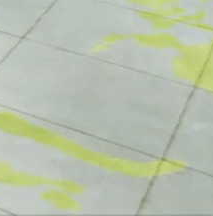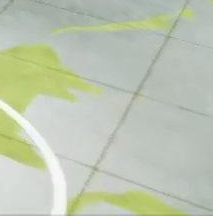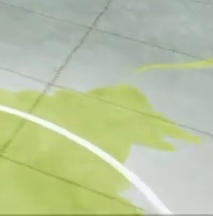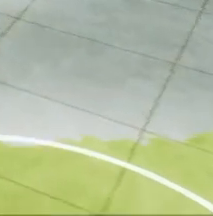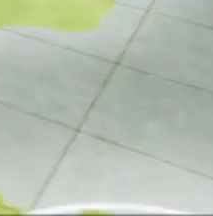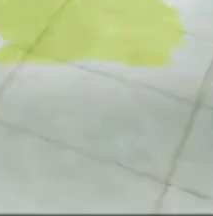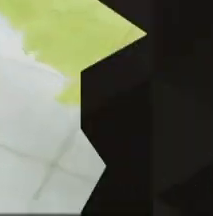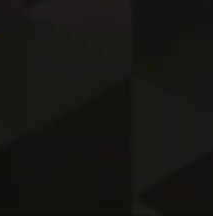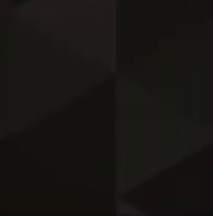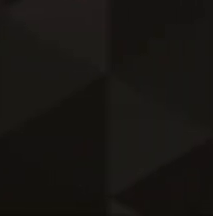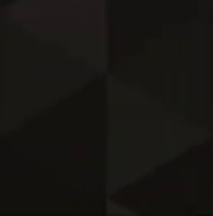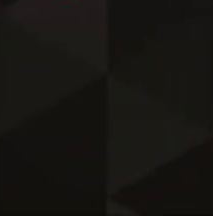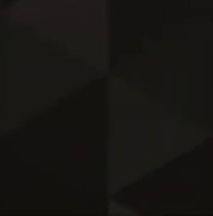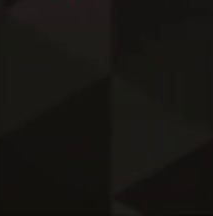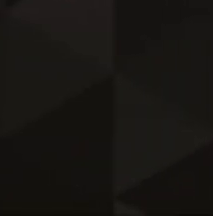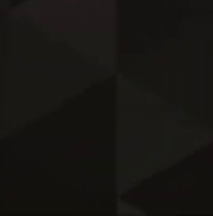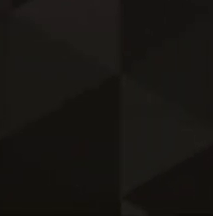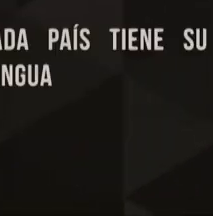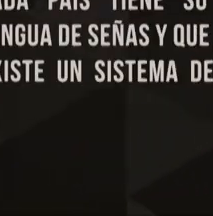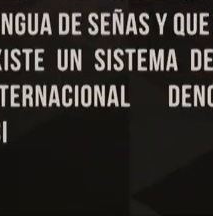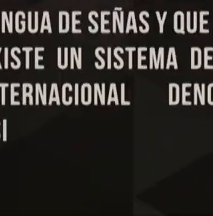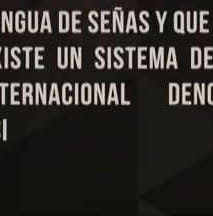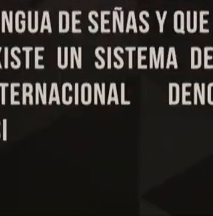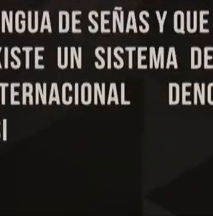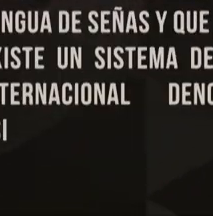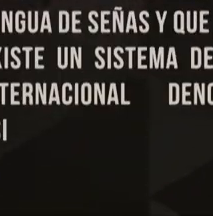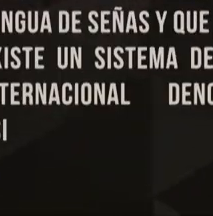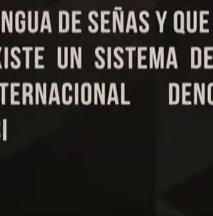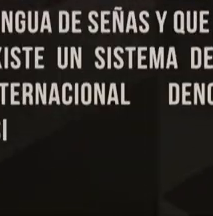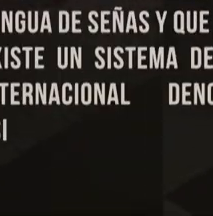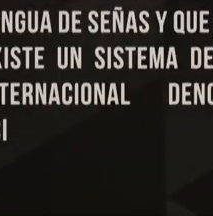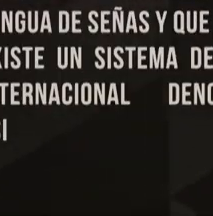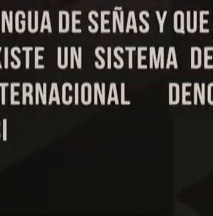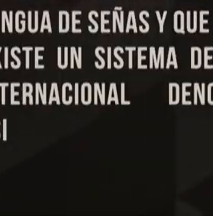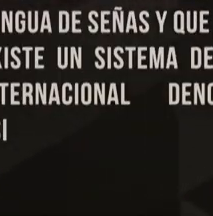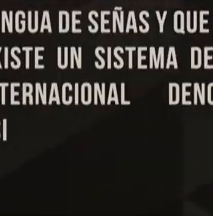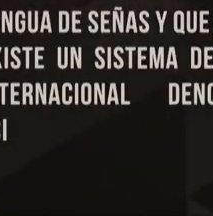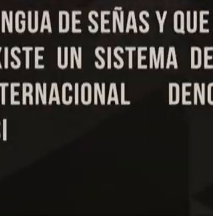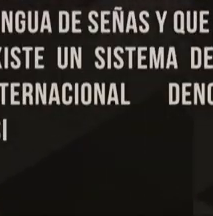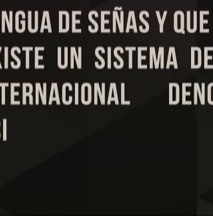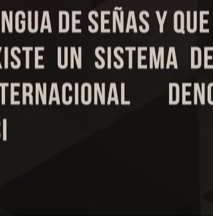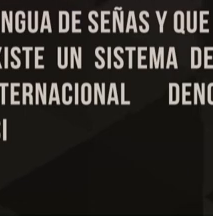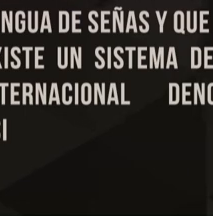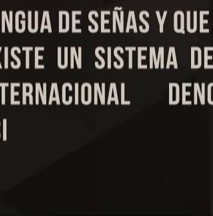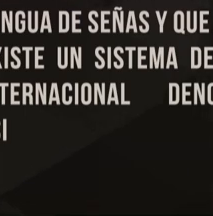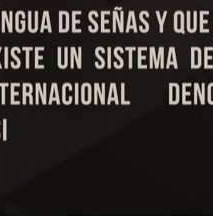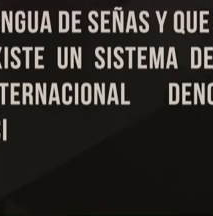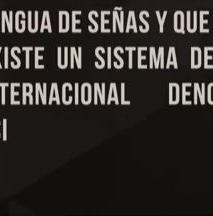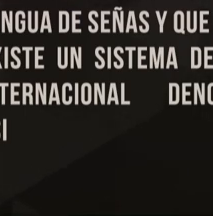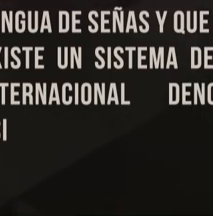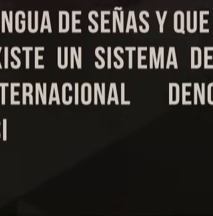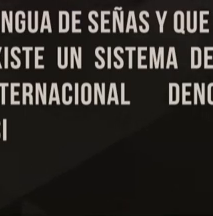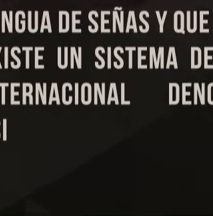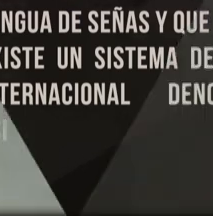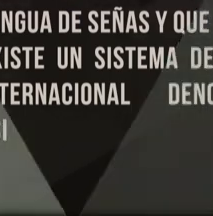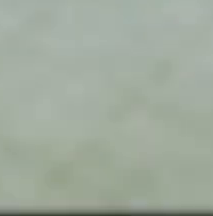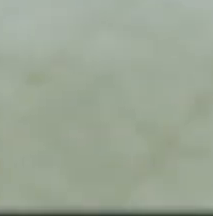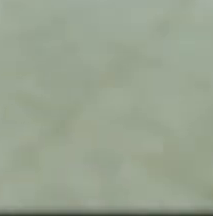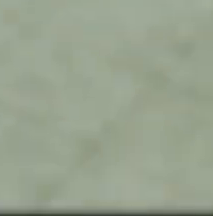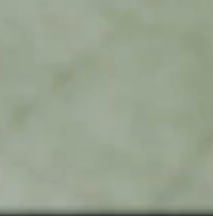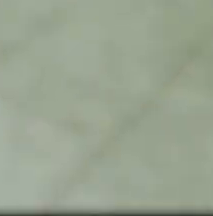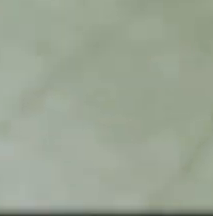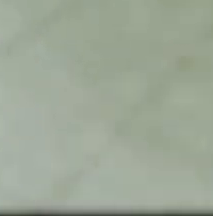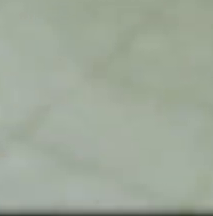¿Sabías que cada país tiene su propia lengua de señas y que además existe un sistema de signos internacional denominado